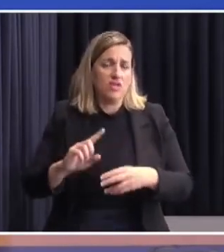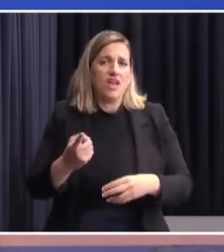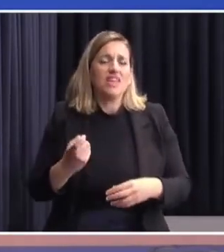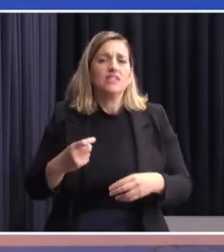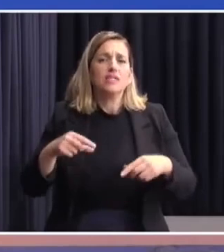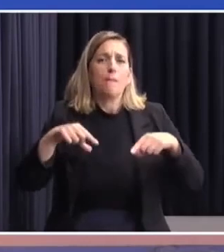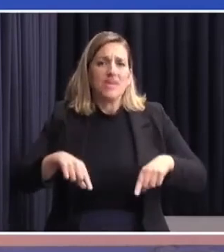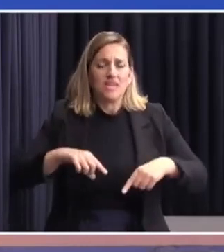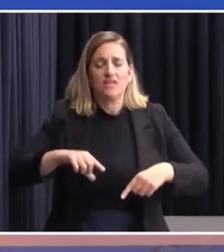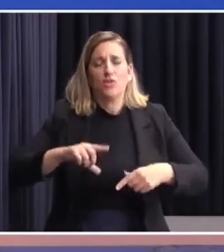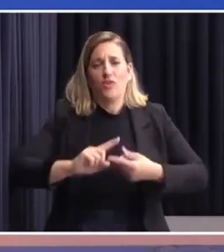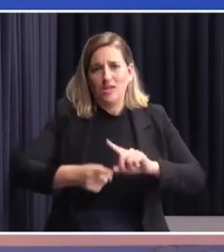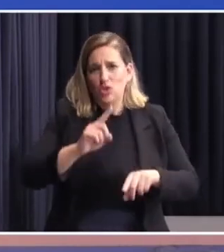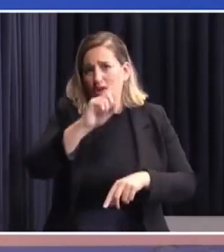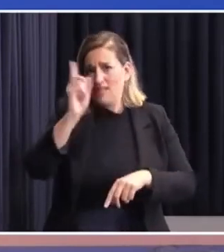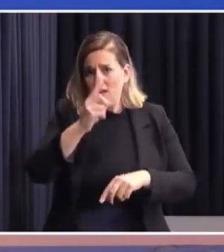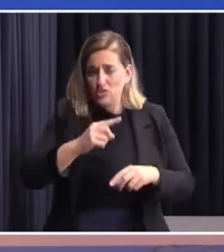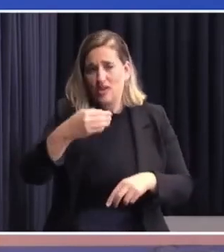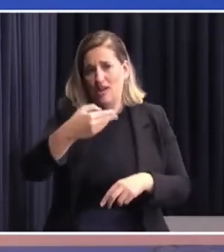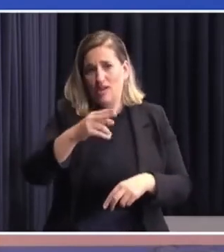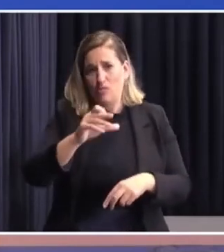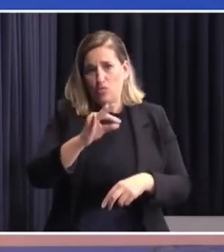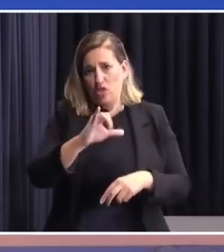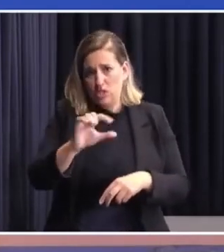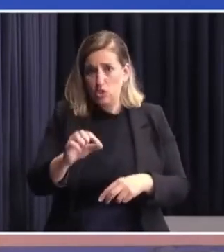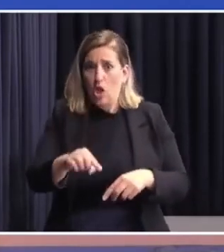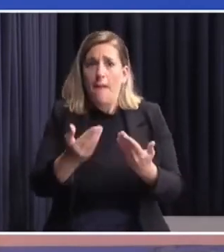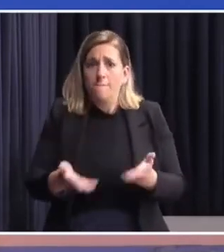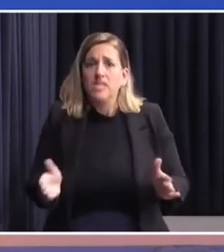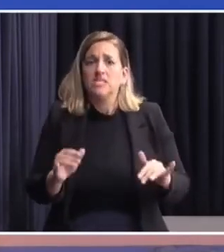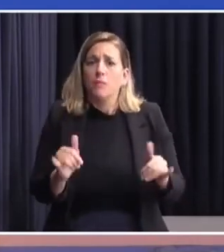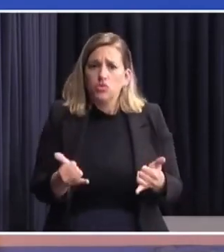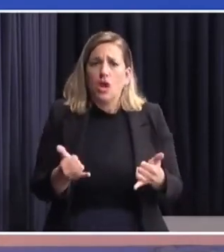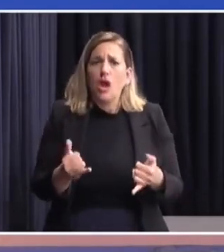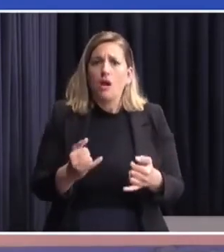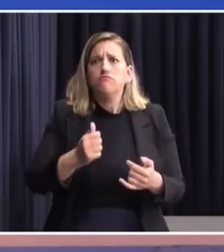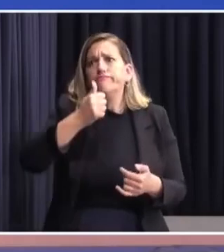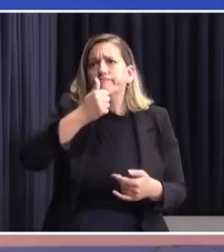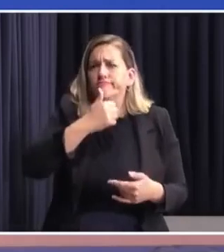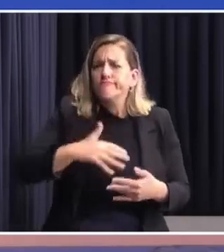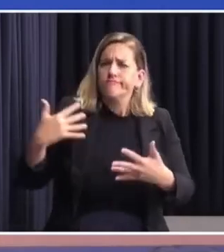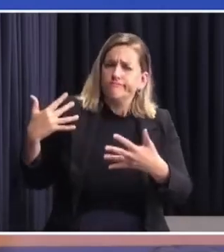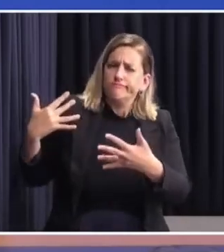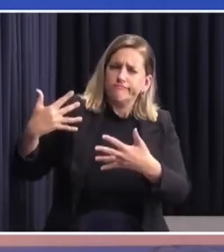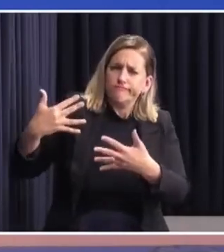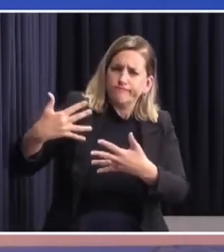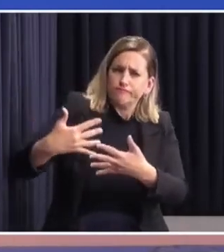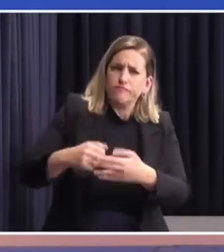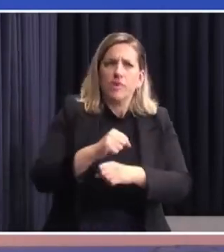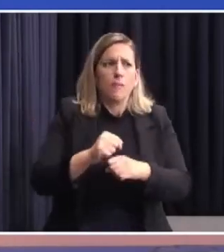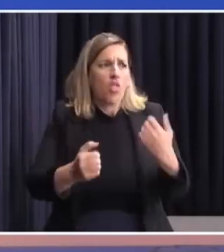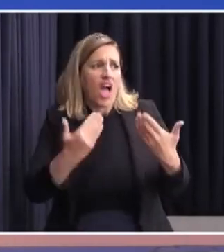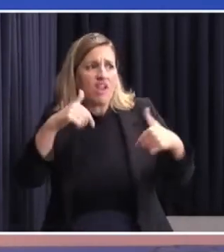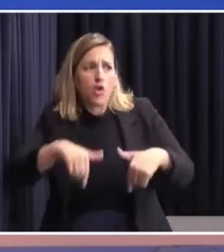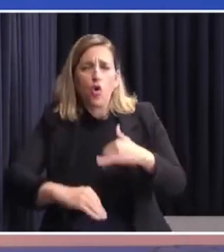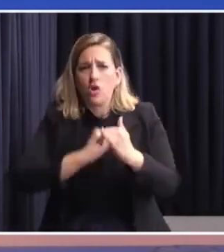Francisco Bustillo, empezamos a hacer un poco de historia, de hacer una línea de tiempo para poder conversar con